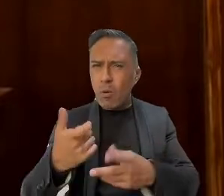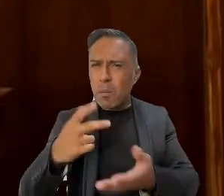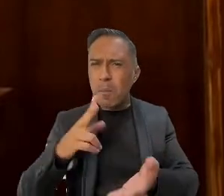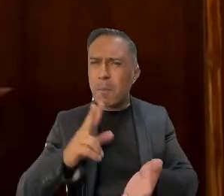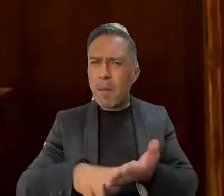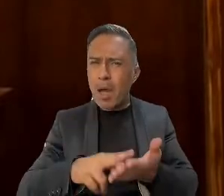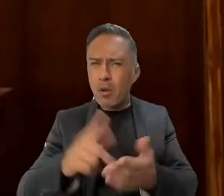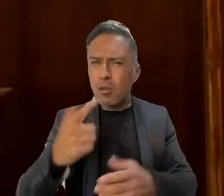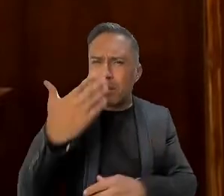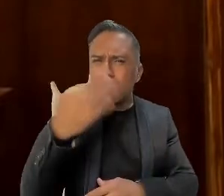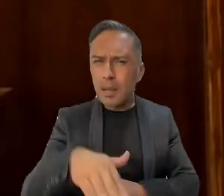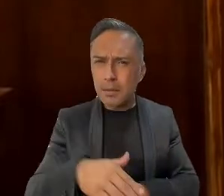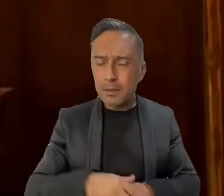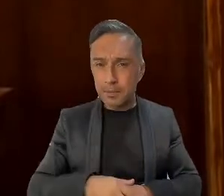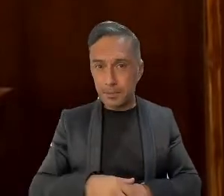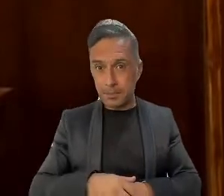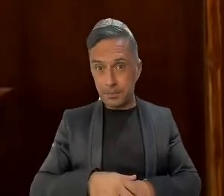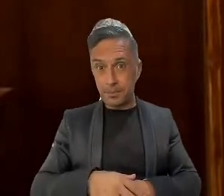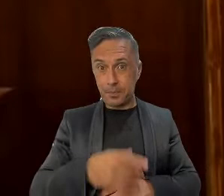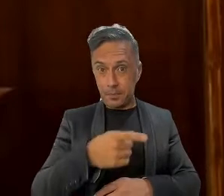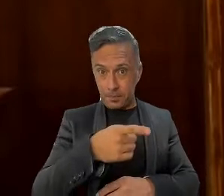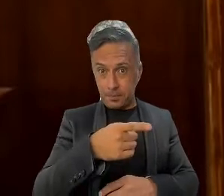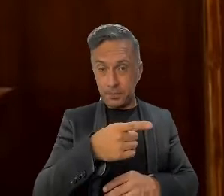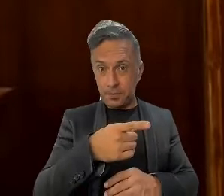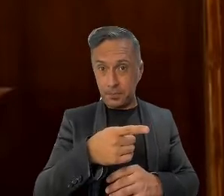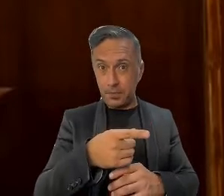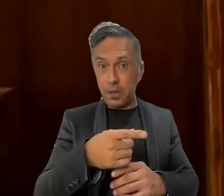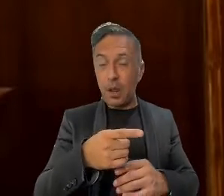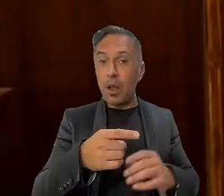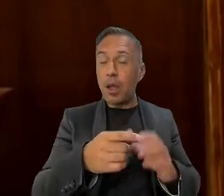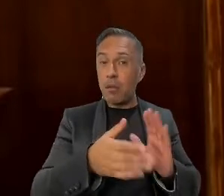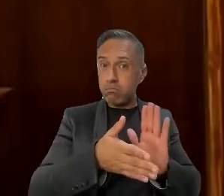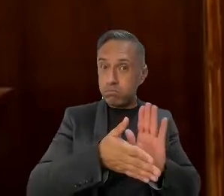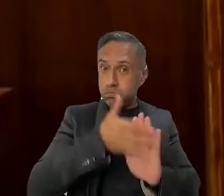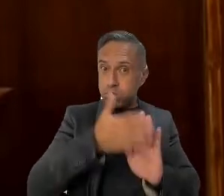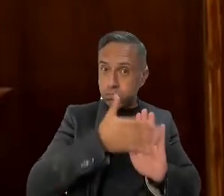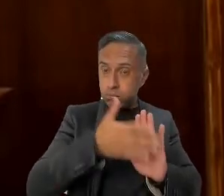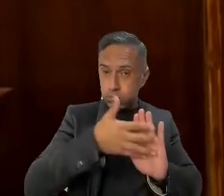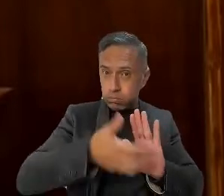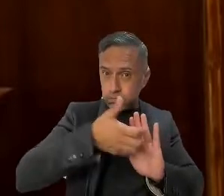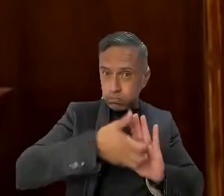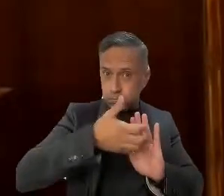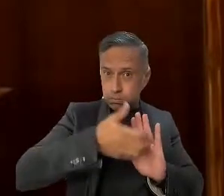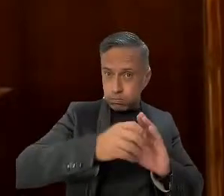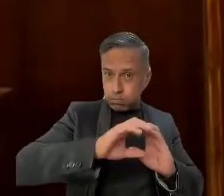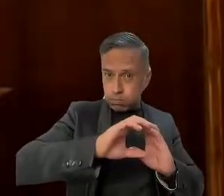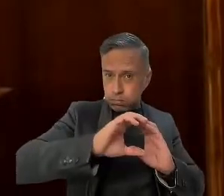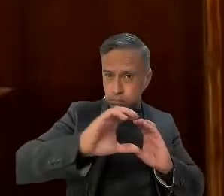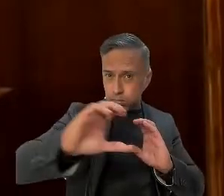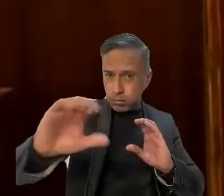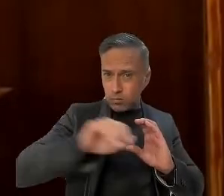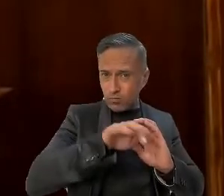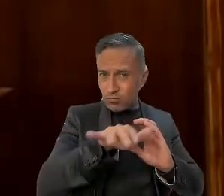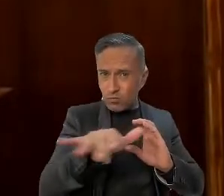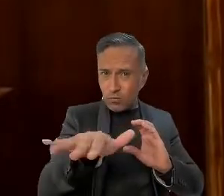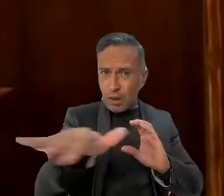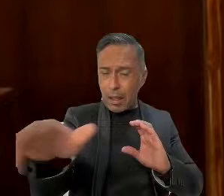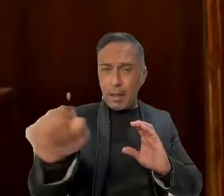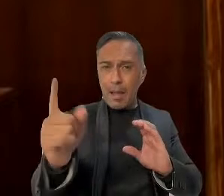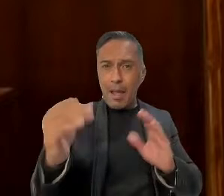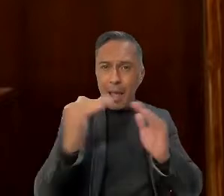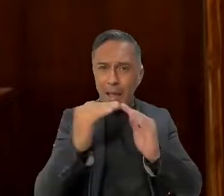las construcciones para llevarla hasta las casas y negocios, la operación de la